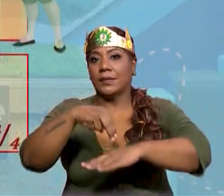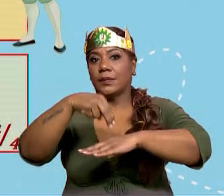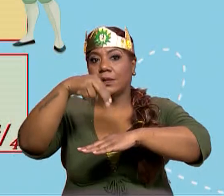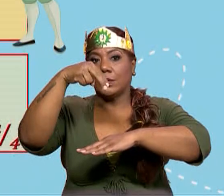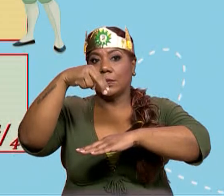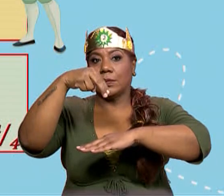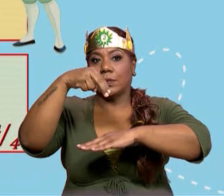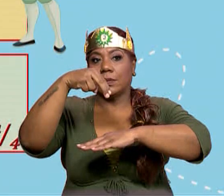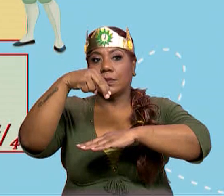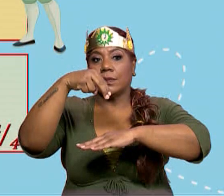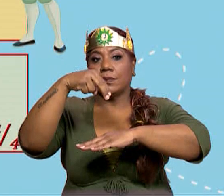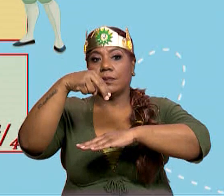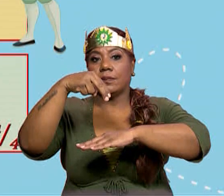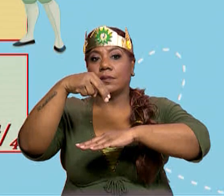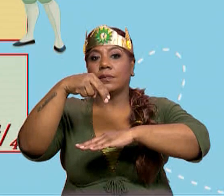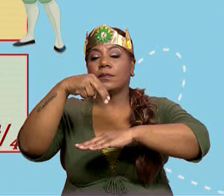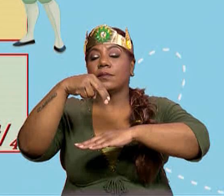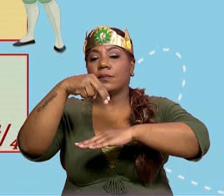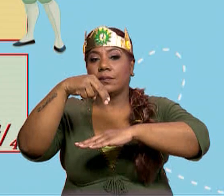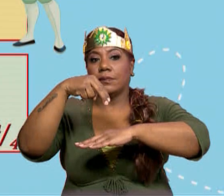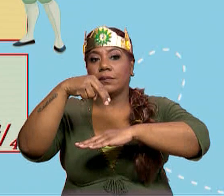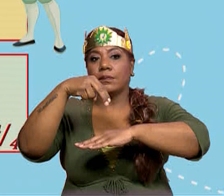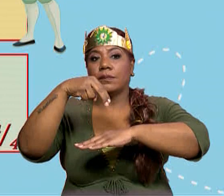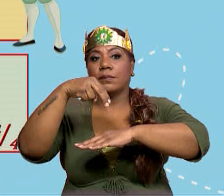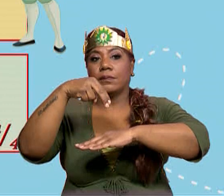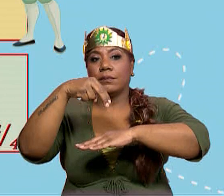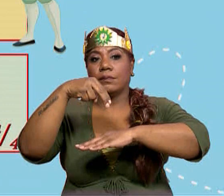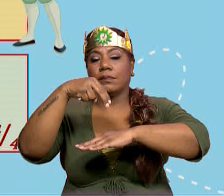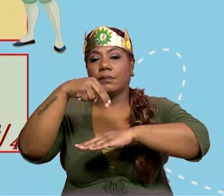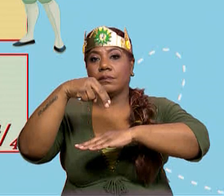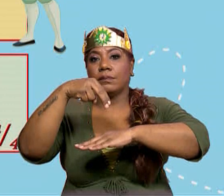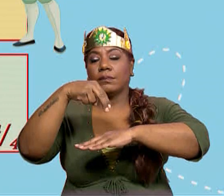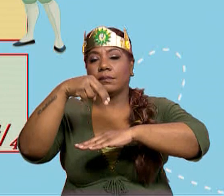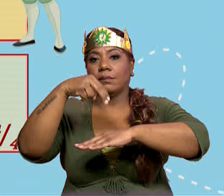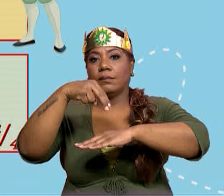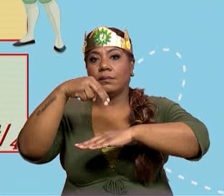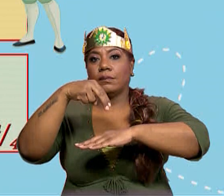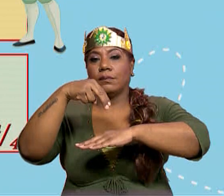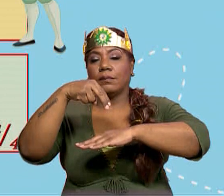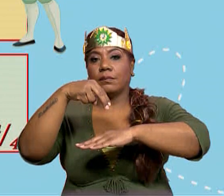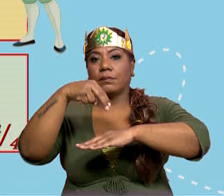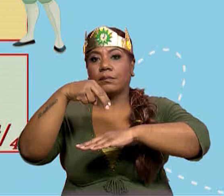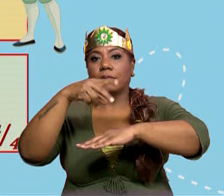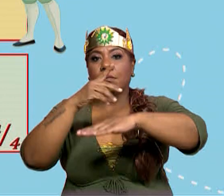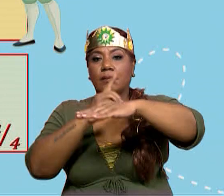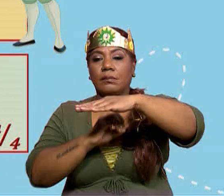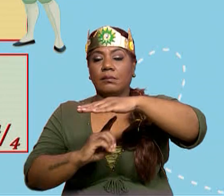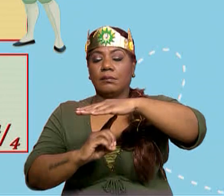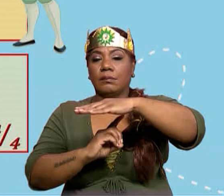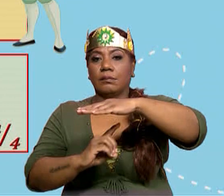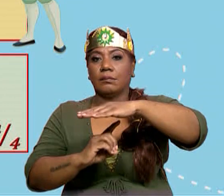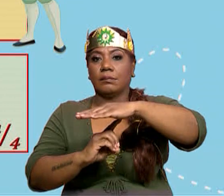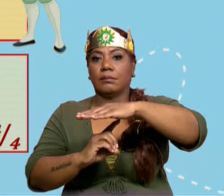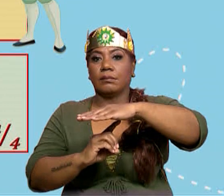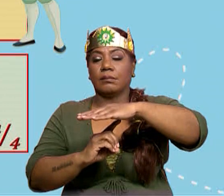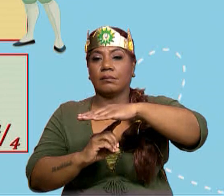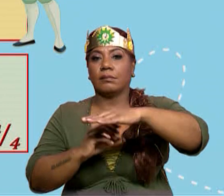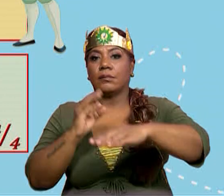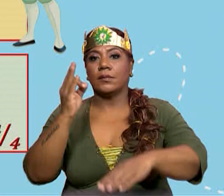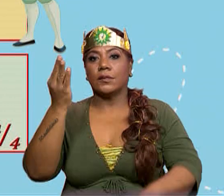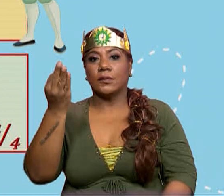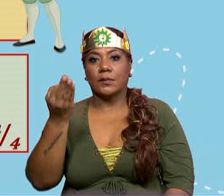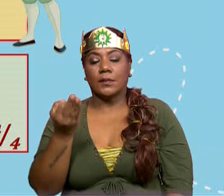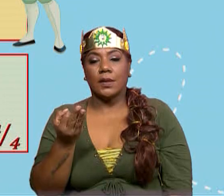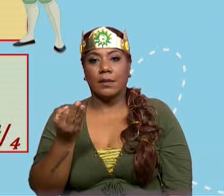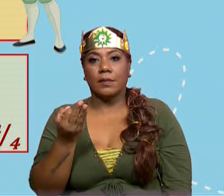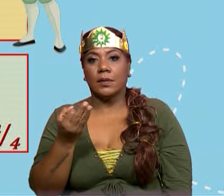entonces es menor que el denominador. Cuando eso pasa, vamos a tener una fracción propia.